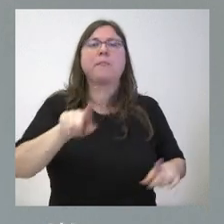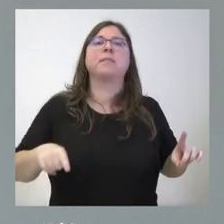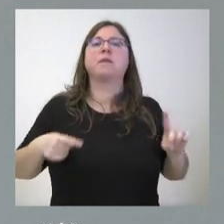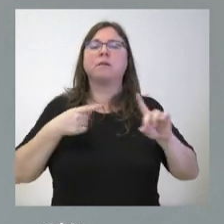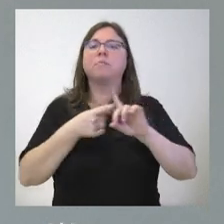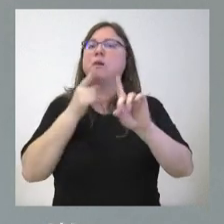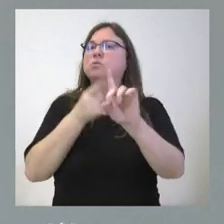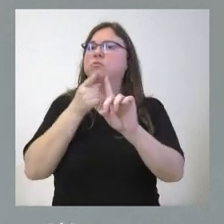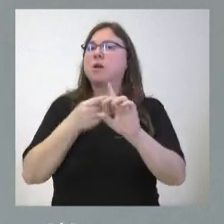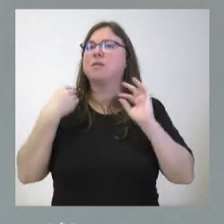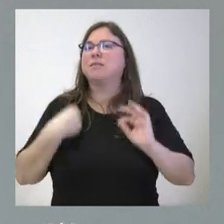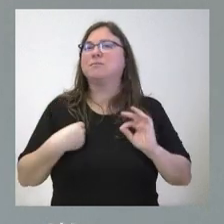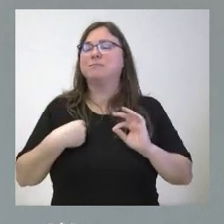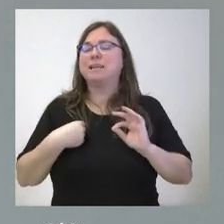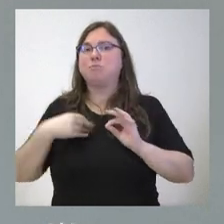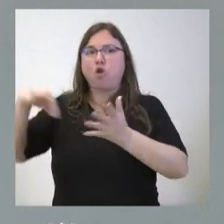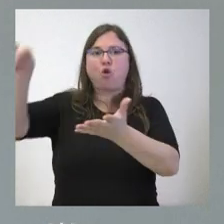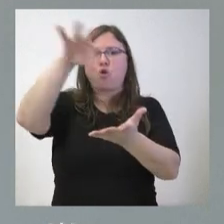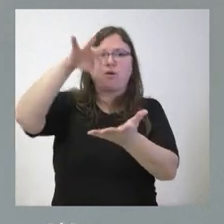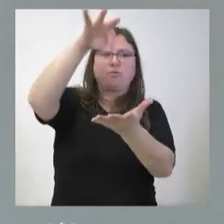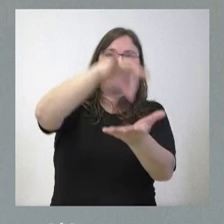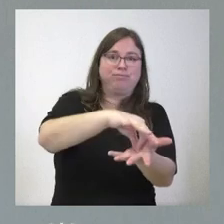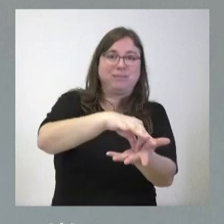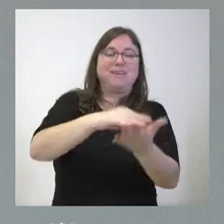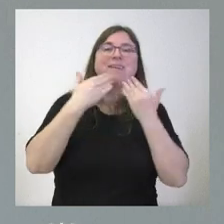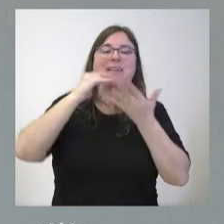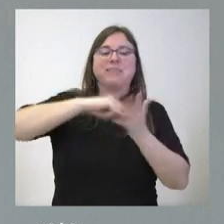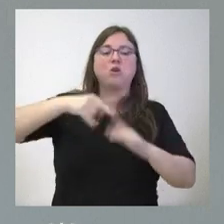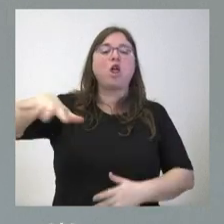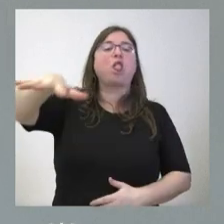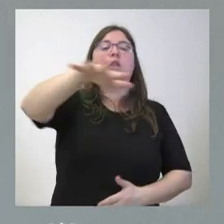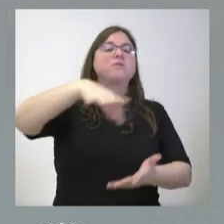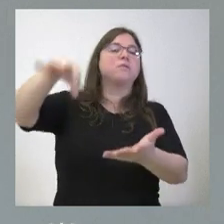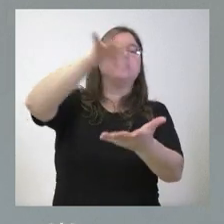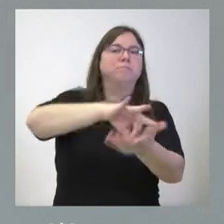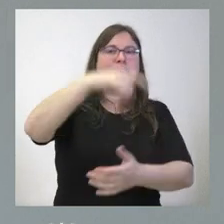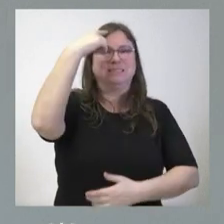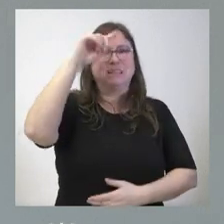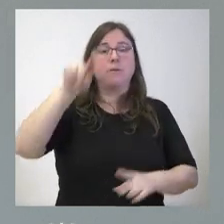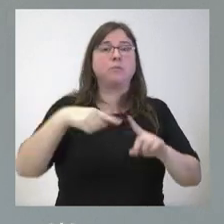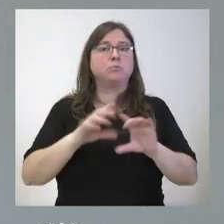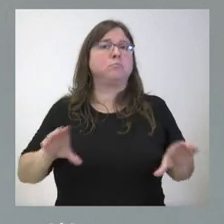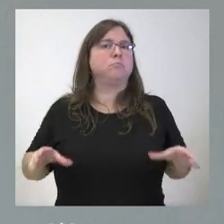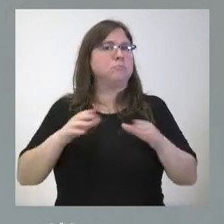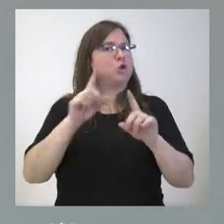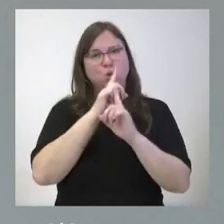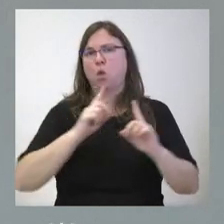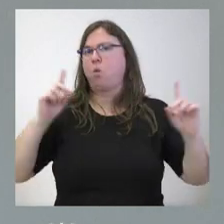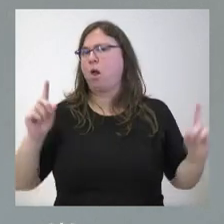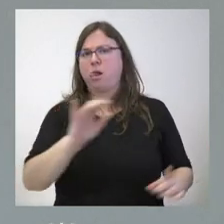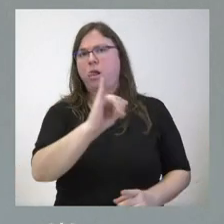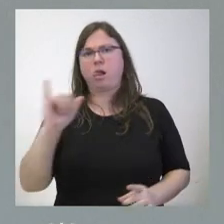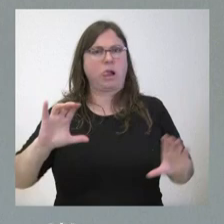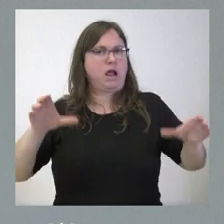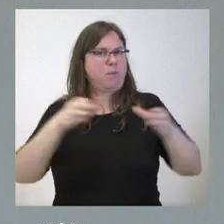de las fórmulas de geolocalización que permiten las nuevas tecnologías nuestro operativo está todo el año de hecho ha hecho